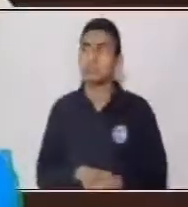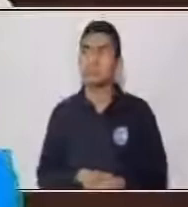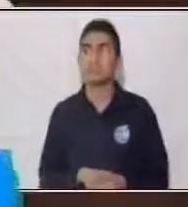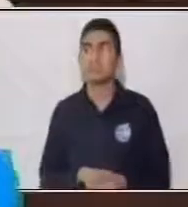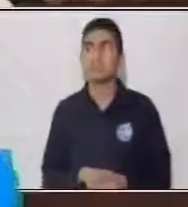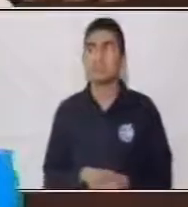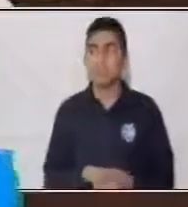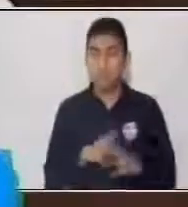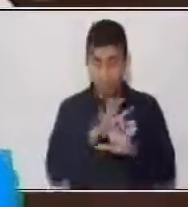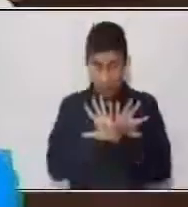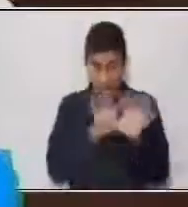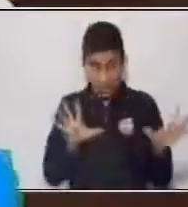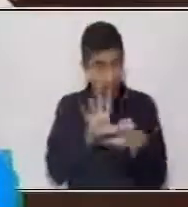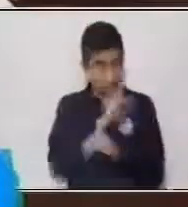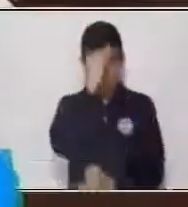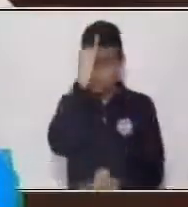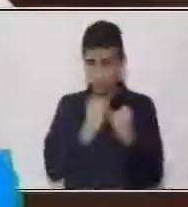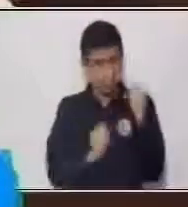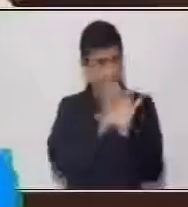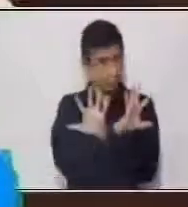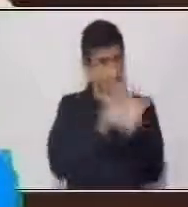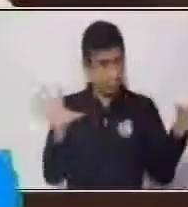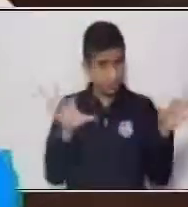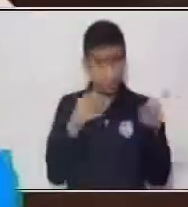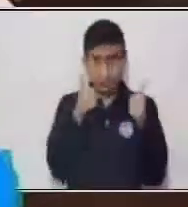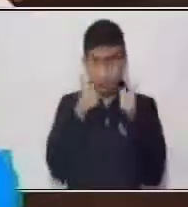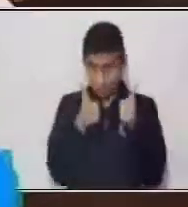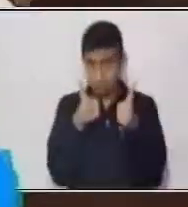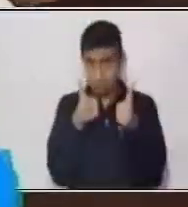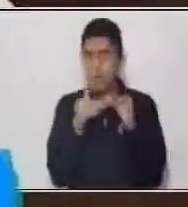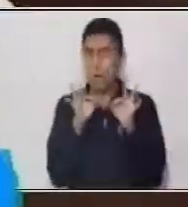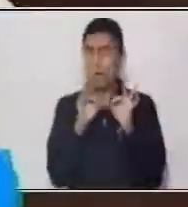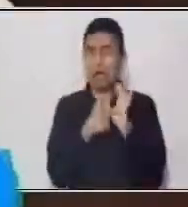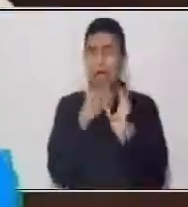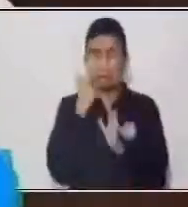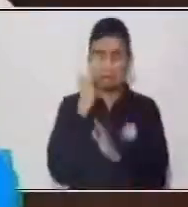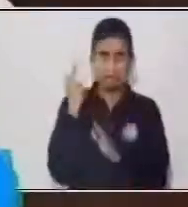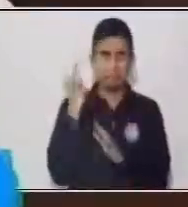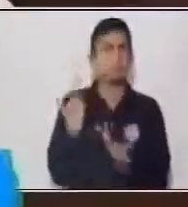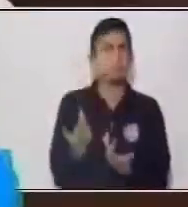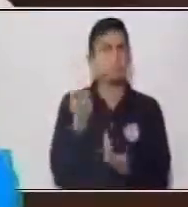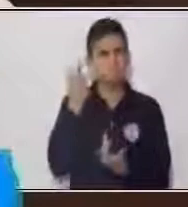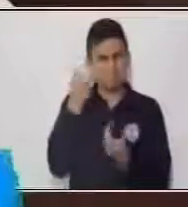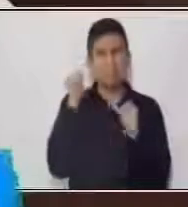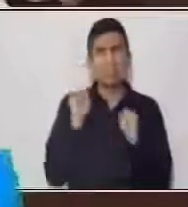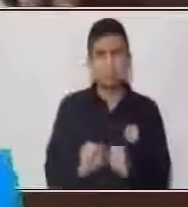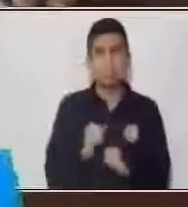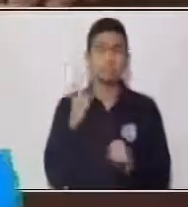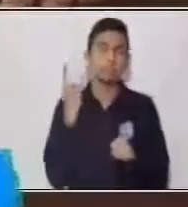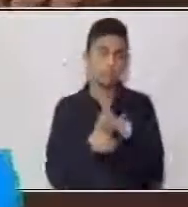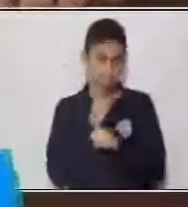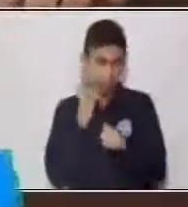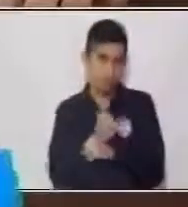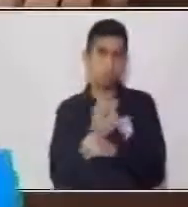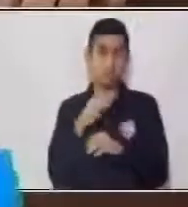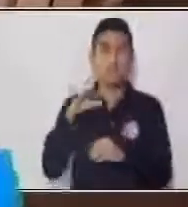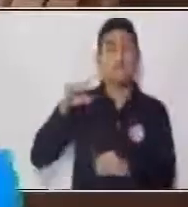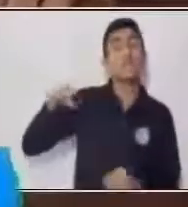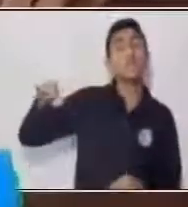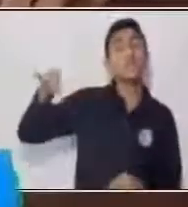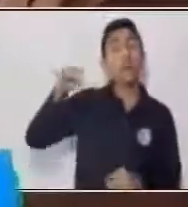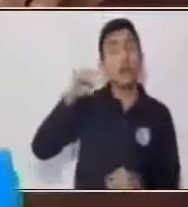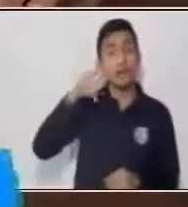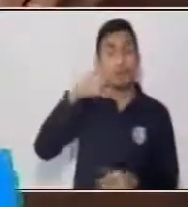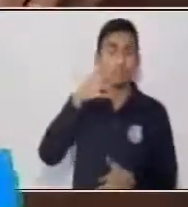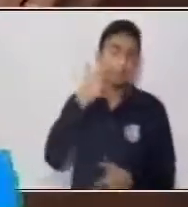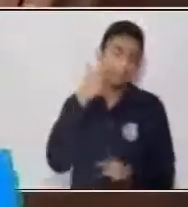Ya que termino de mover o agitar y para que la sal se disuelva,